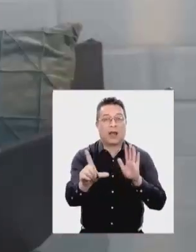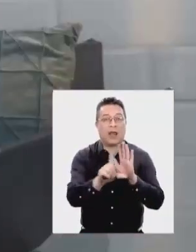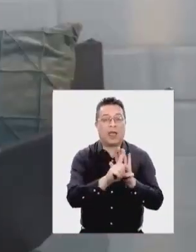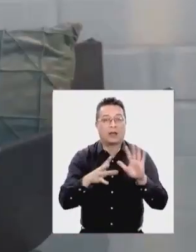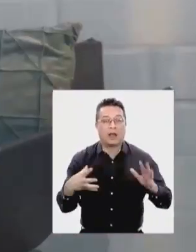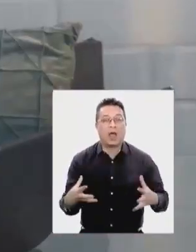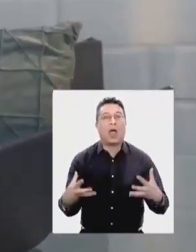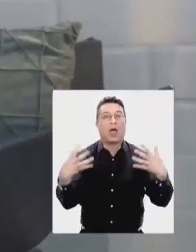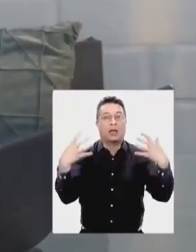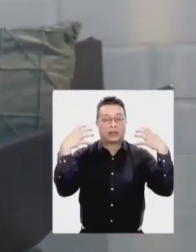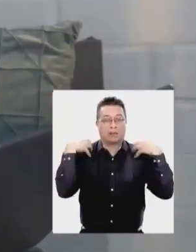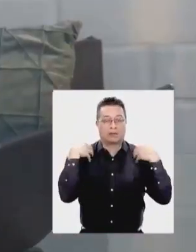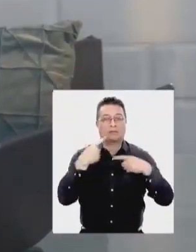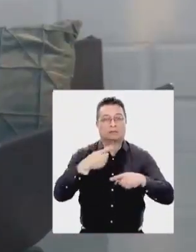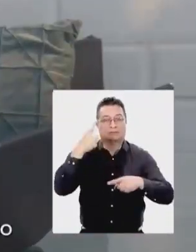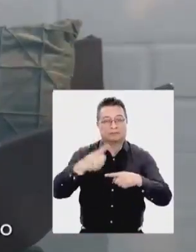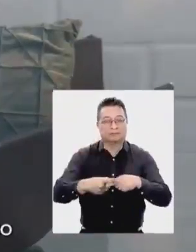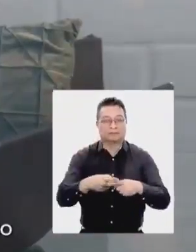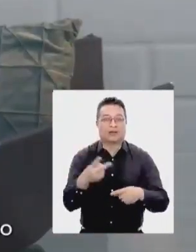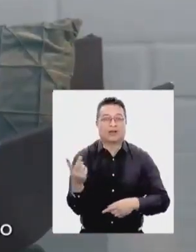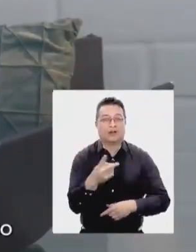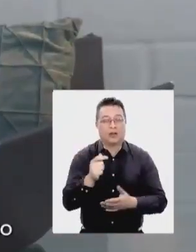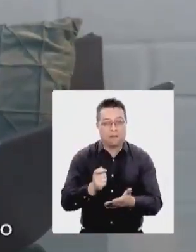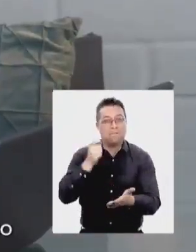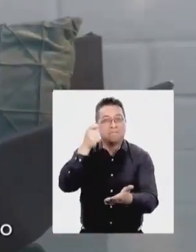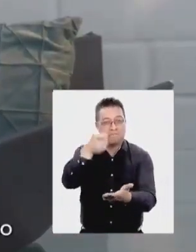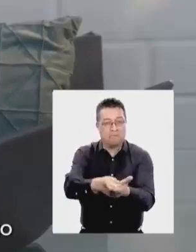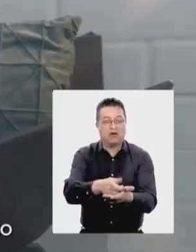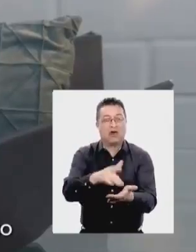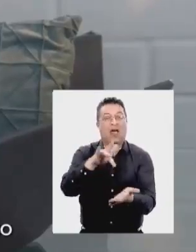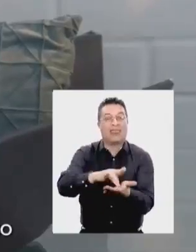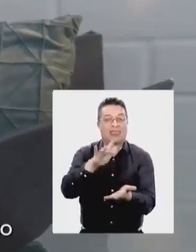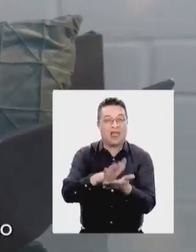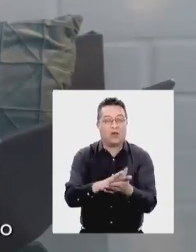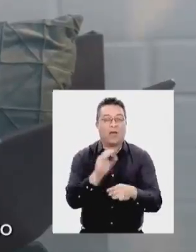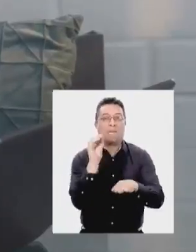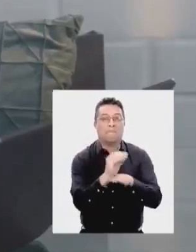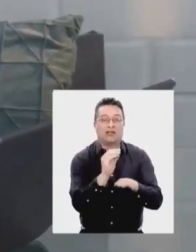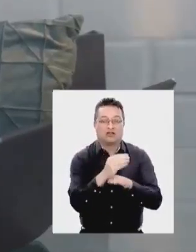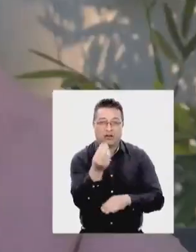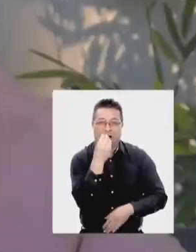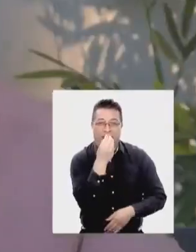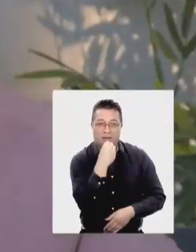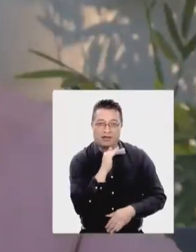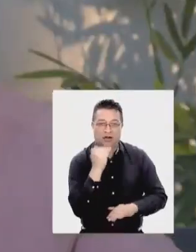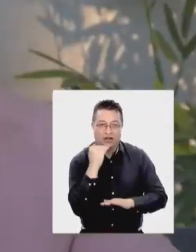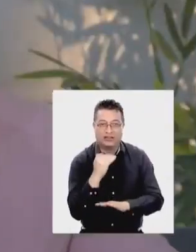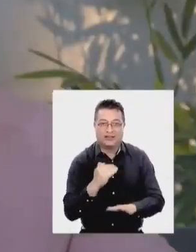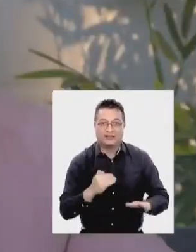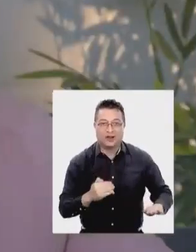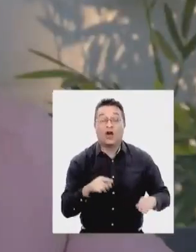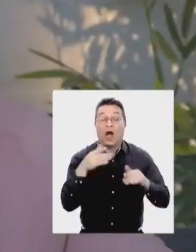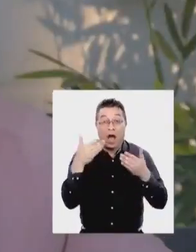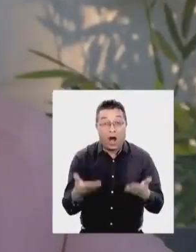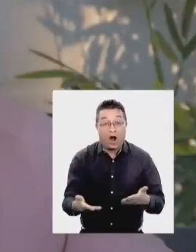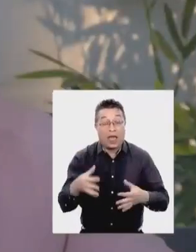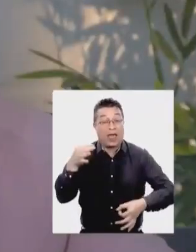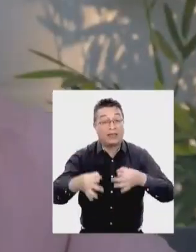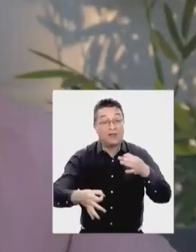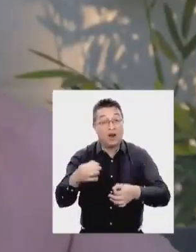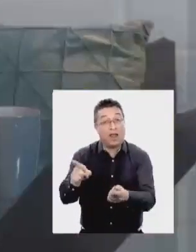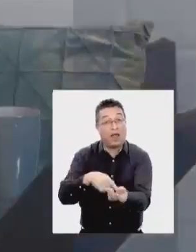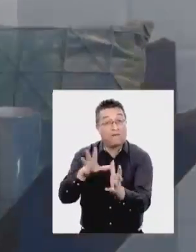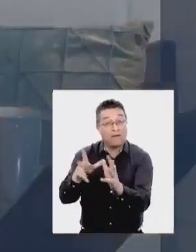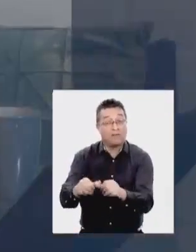responsabilidad parental y pago efectivo de deudas de pensiones de alimento. Ahora los tribunales de familia